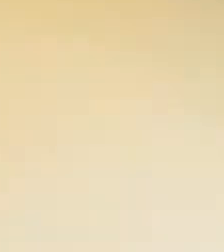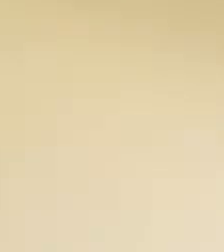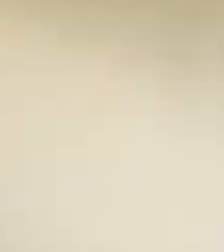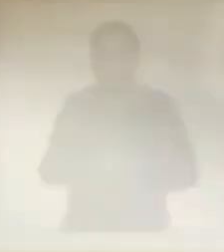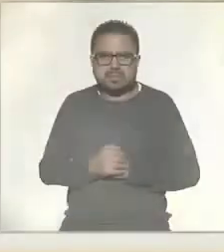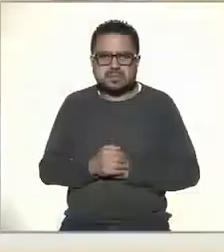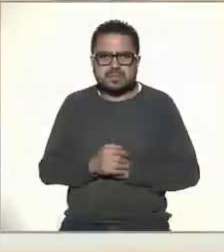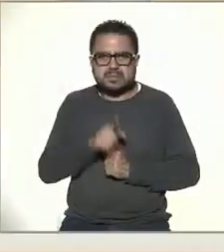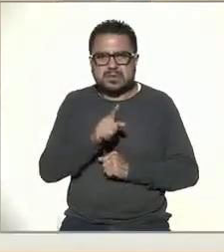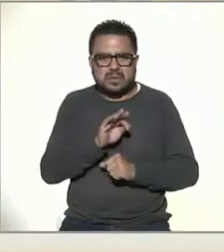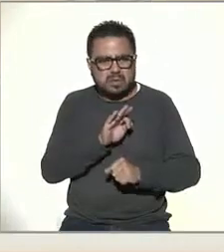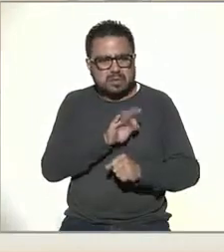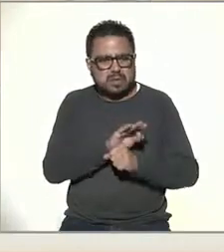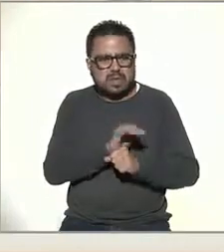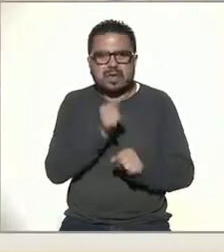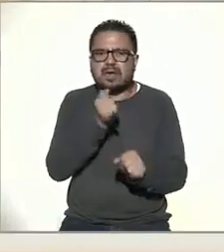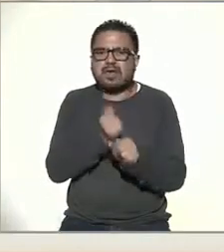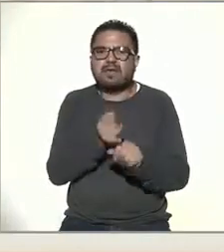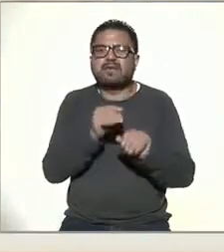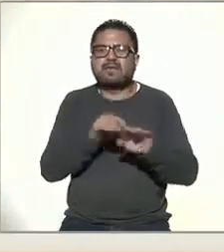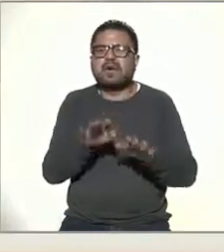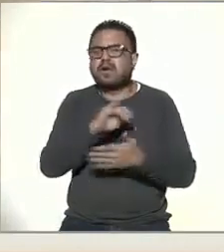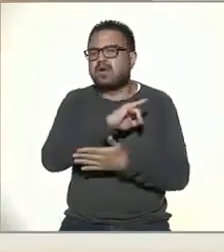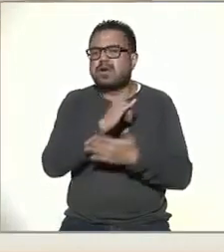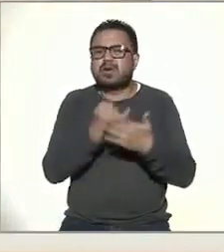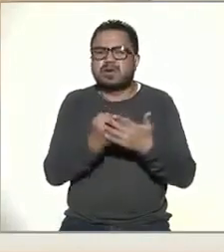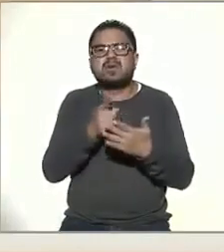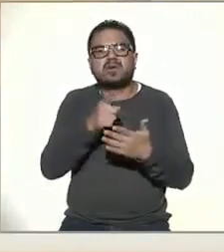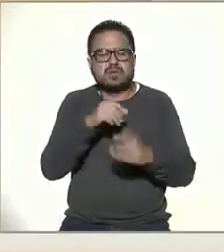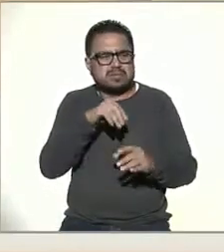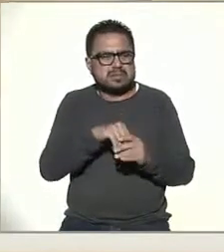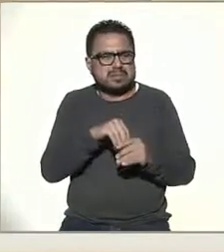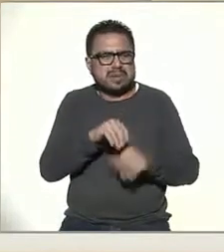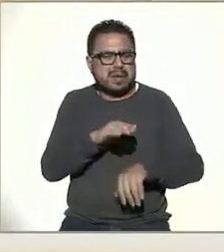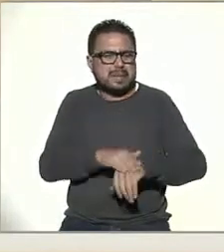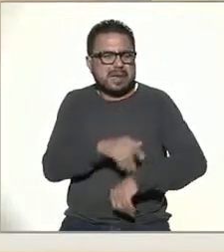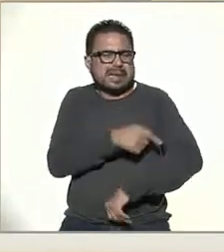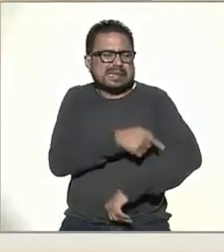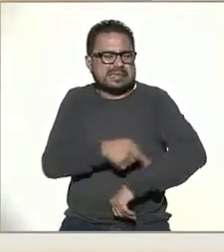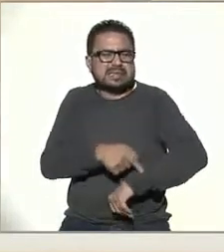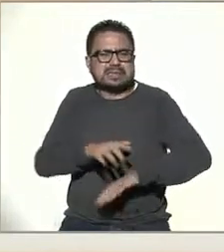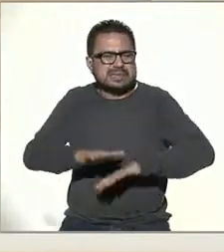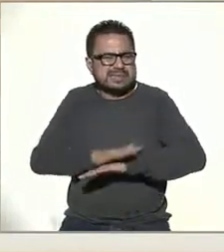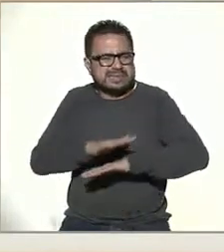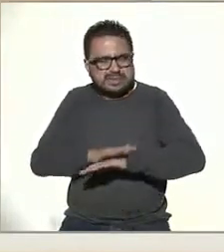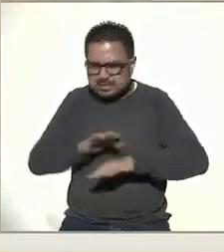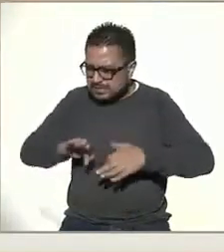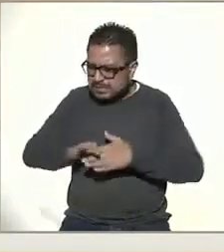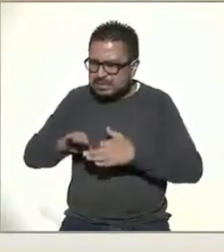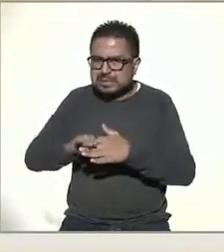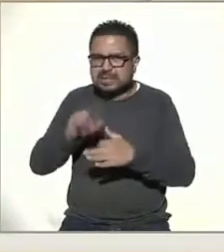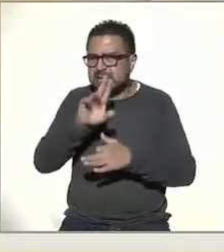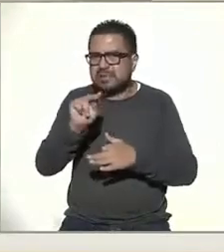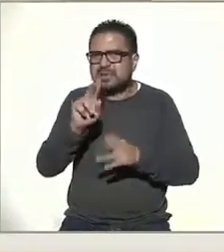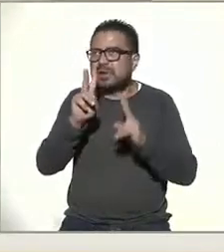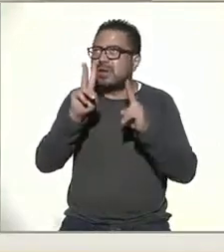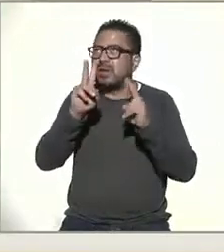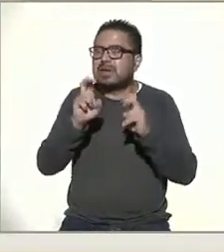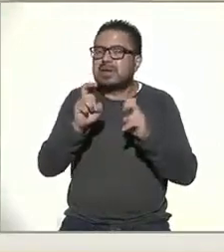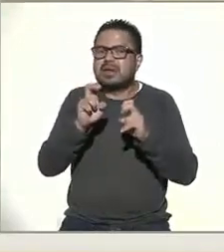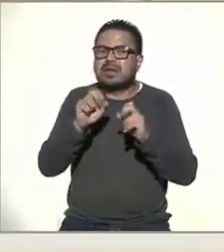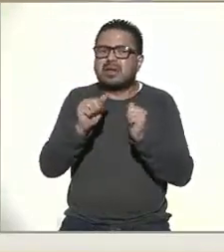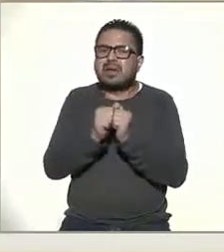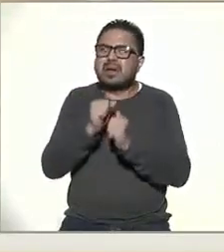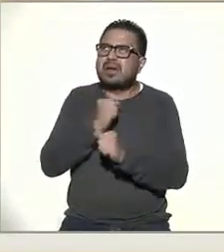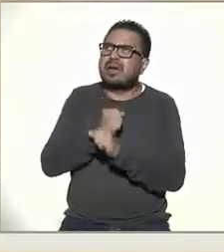Protege tu información, utiliza contraseñas largas, cámbialas frecuentemente y no descargues antivirus